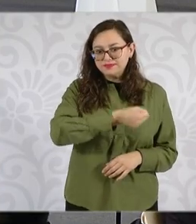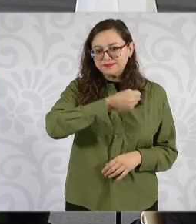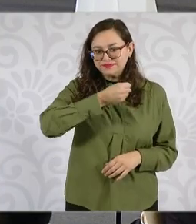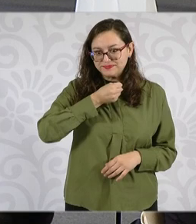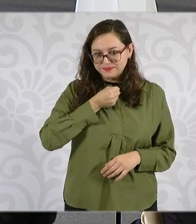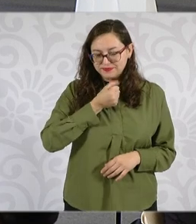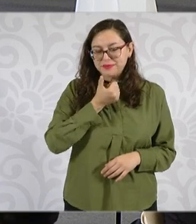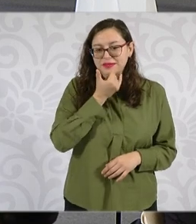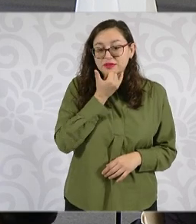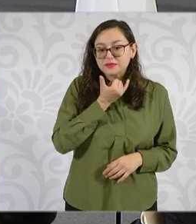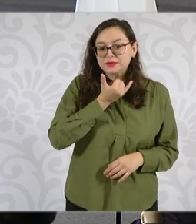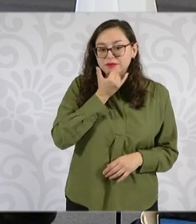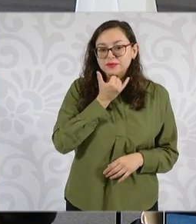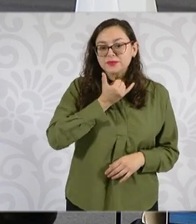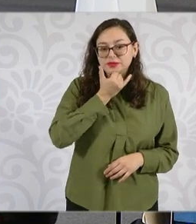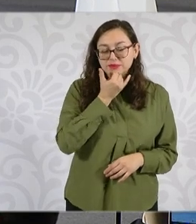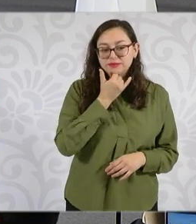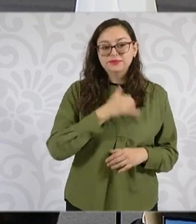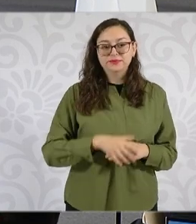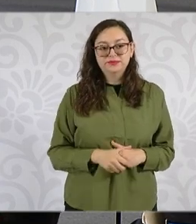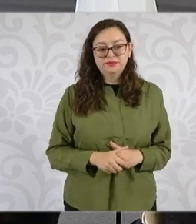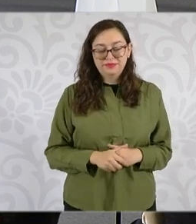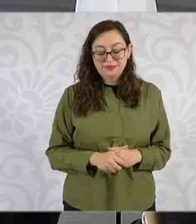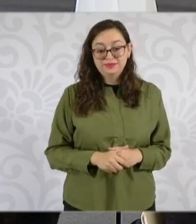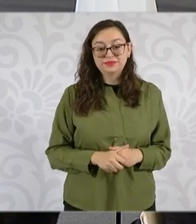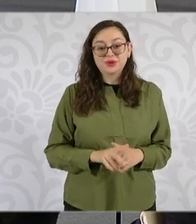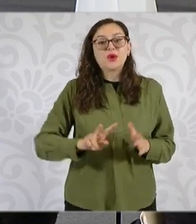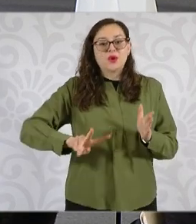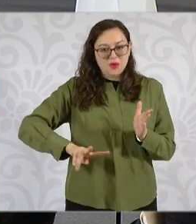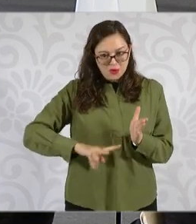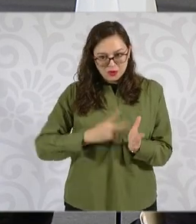perdón, perdón, perdón, repito.